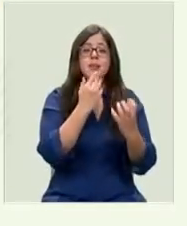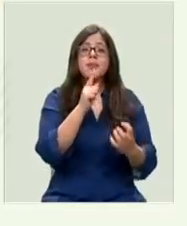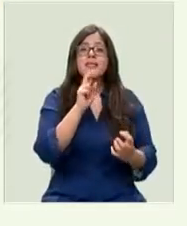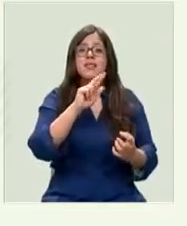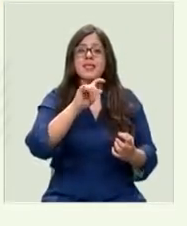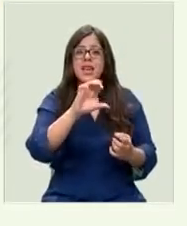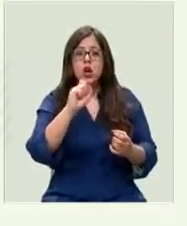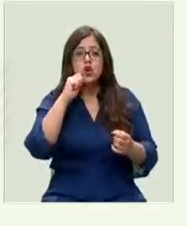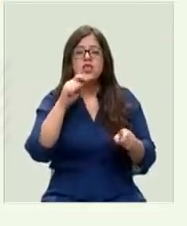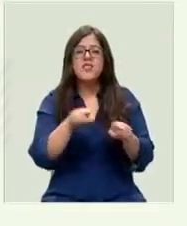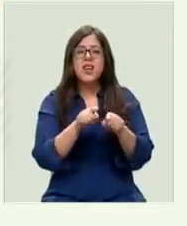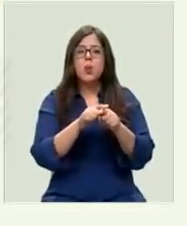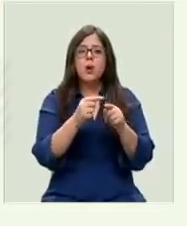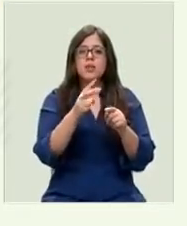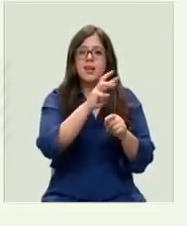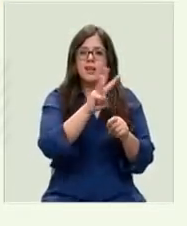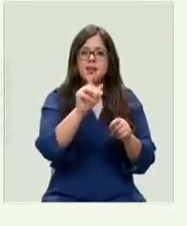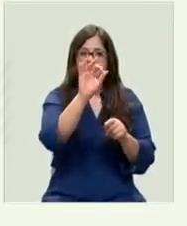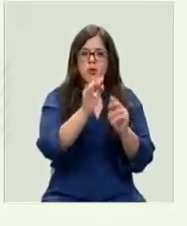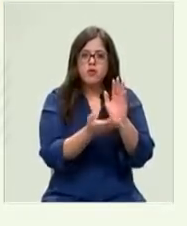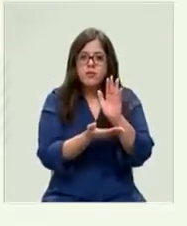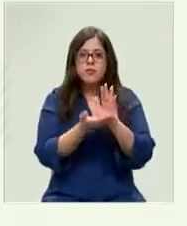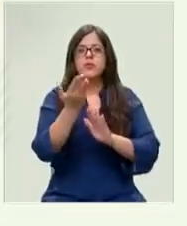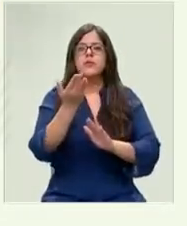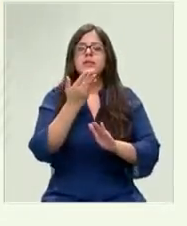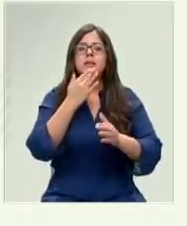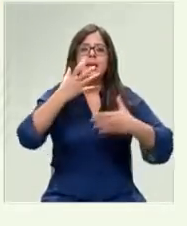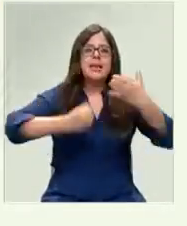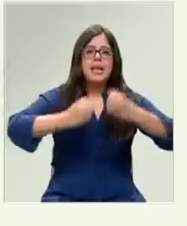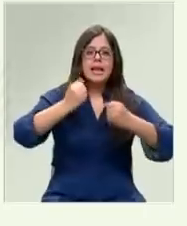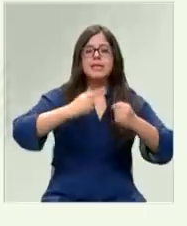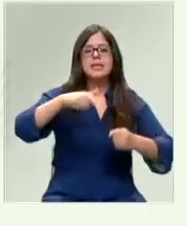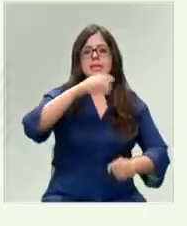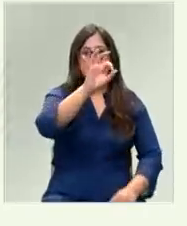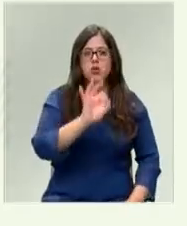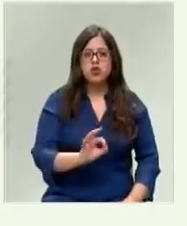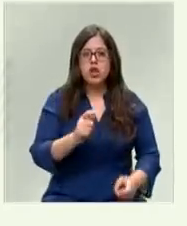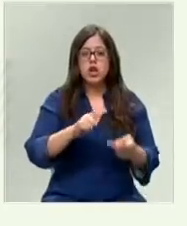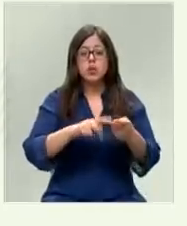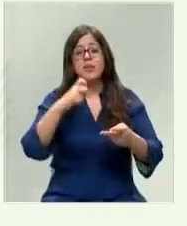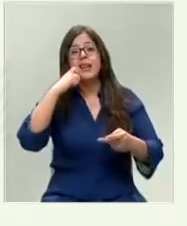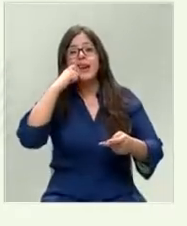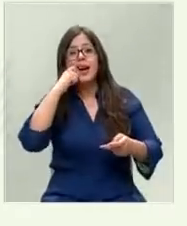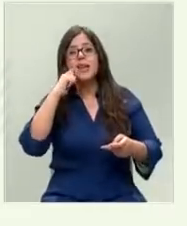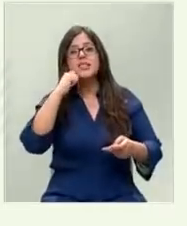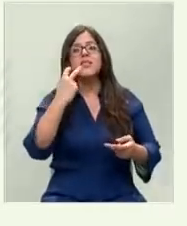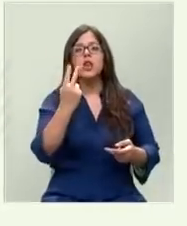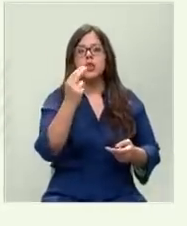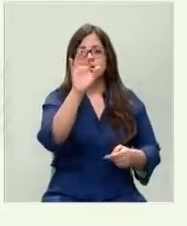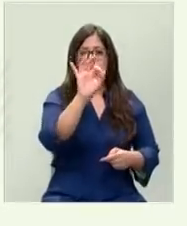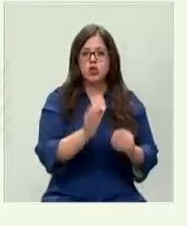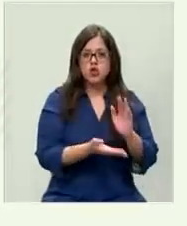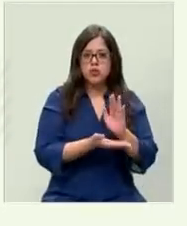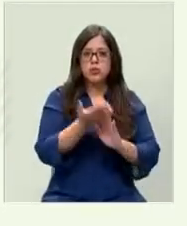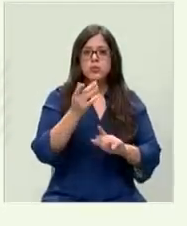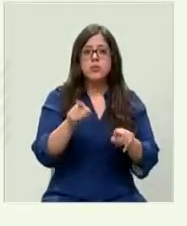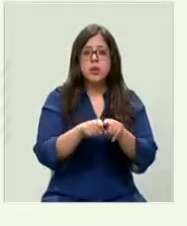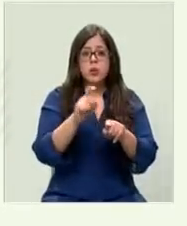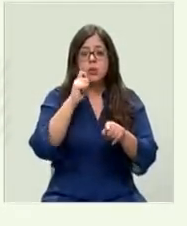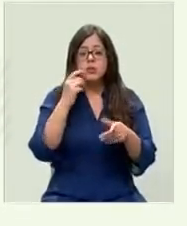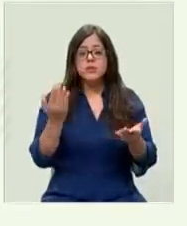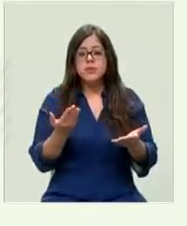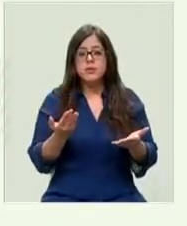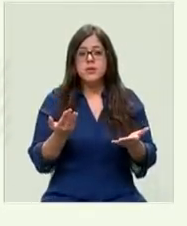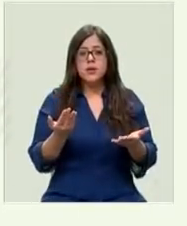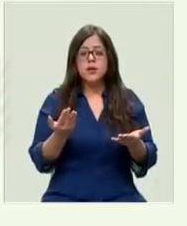que subieron en cerca de un 33%, los lácteos en un 17% y las carnes en un 12%, cifras que incluyen, por